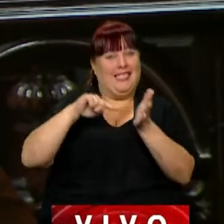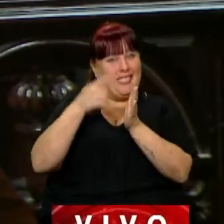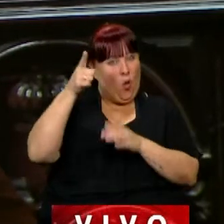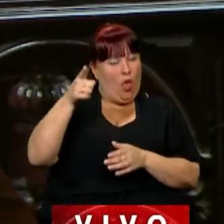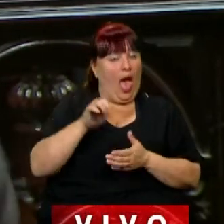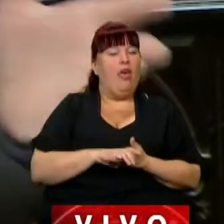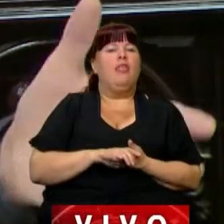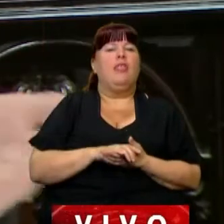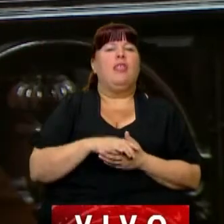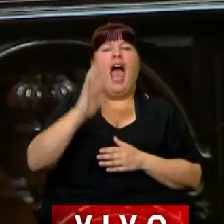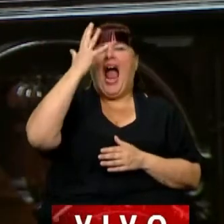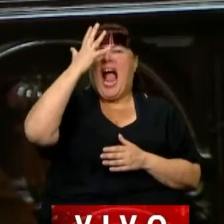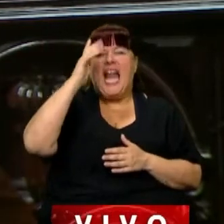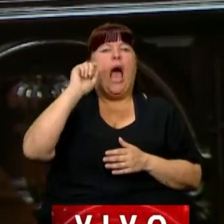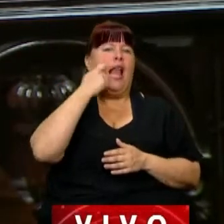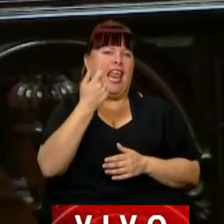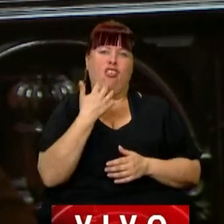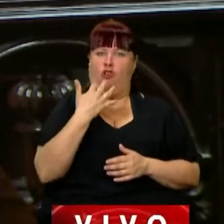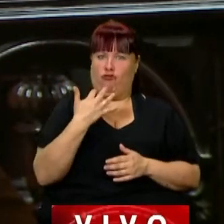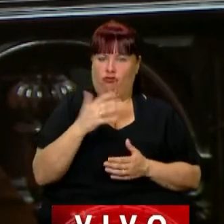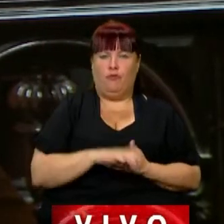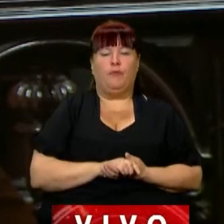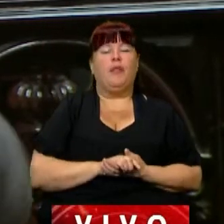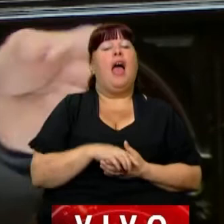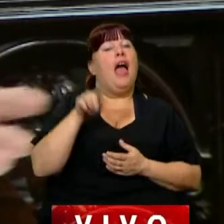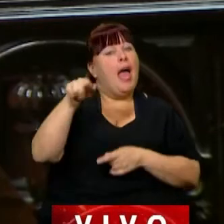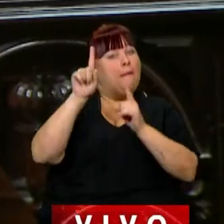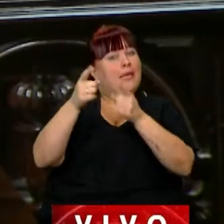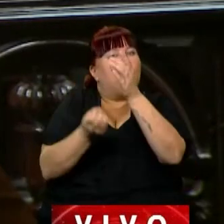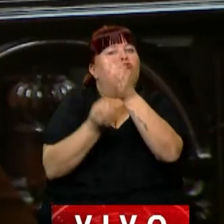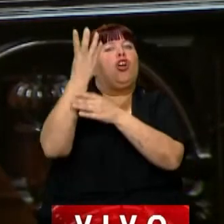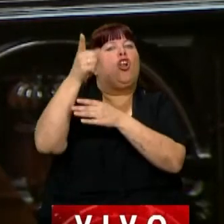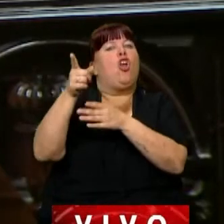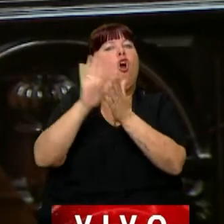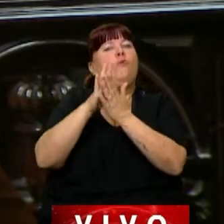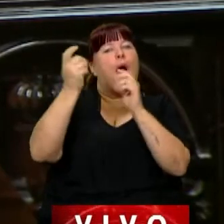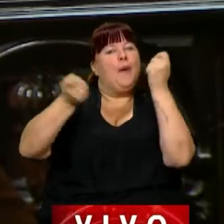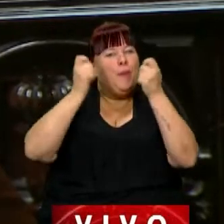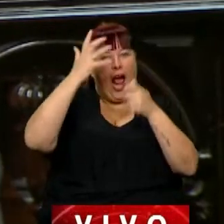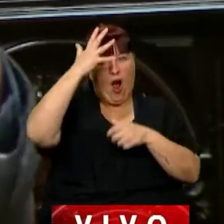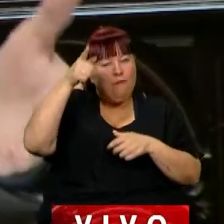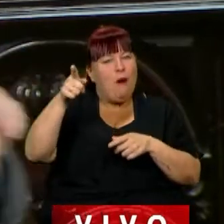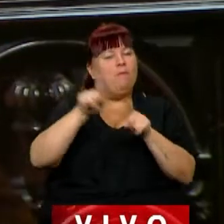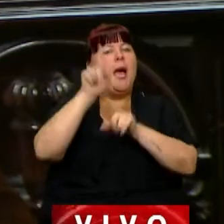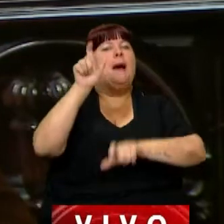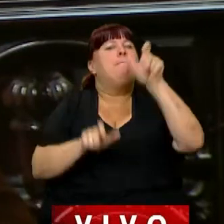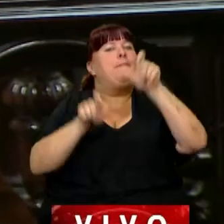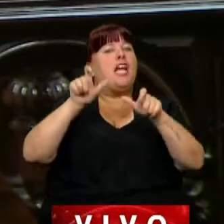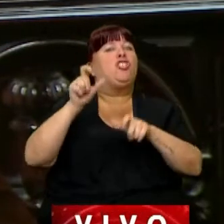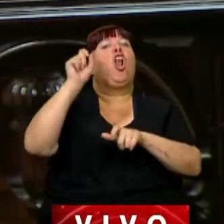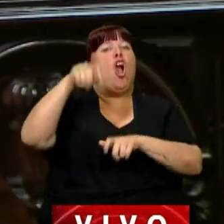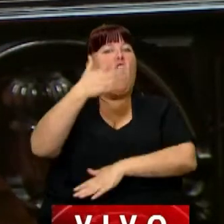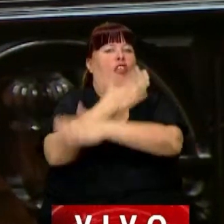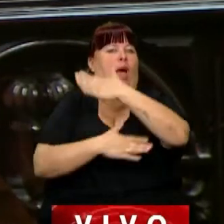tenemos unos carnavales que son muy lindos. Y ahí se creó una comparsa con personas con